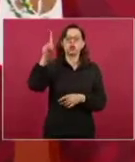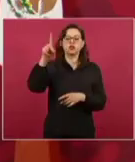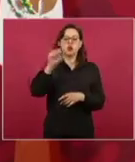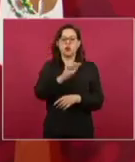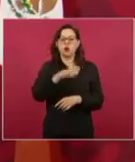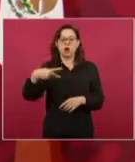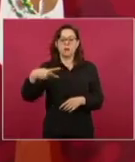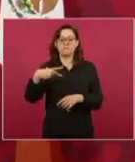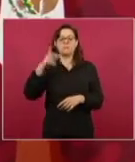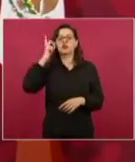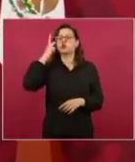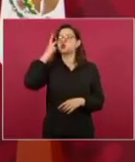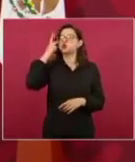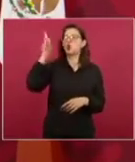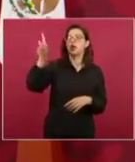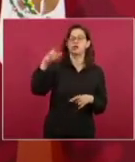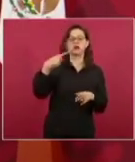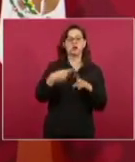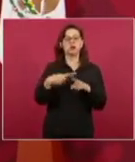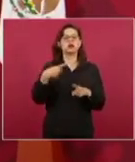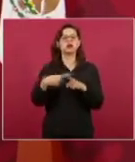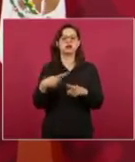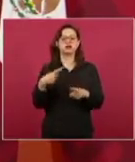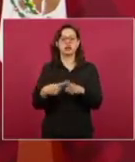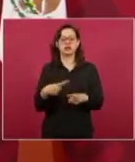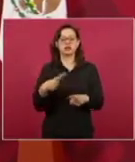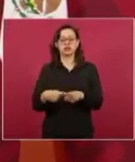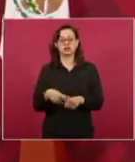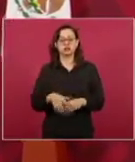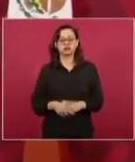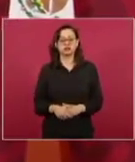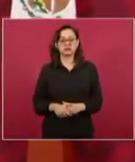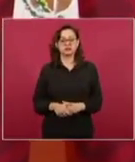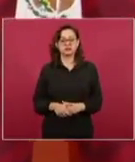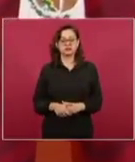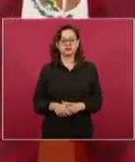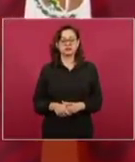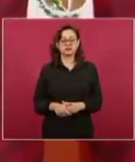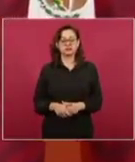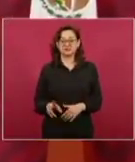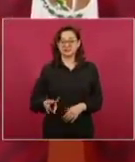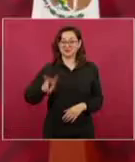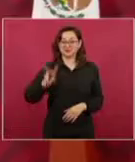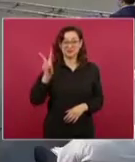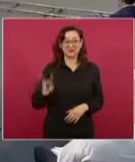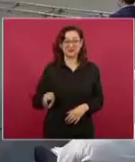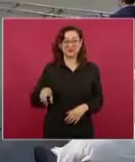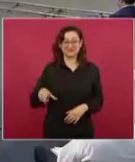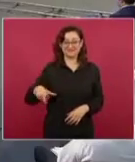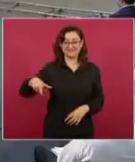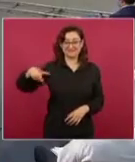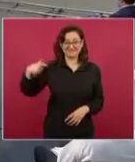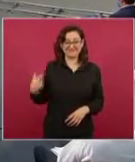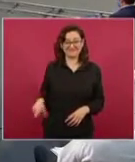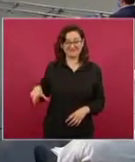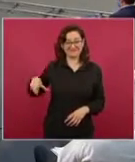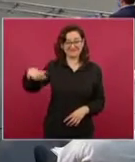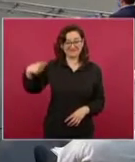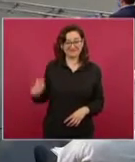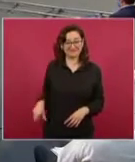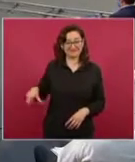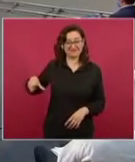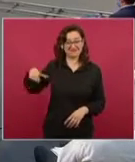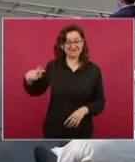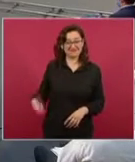Es que los más acaudalados del mundo